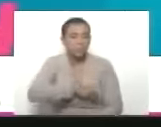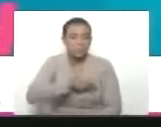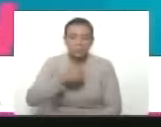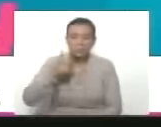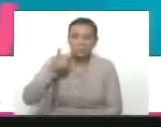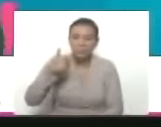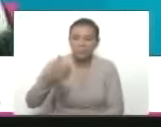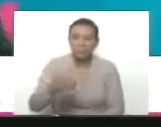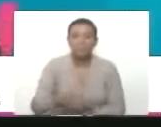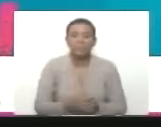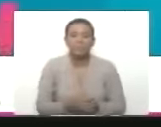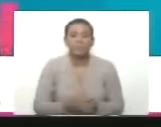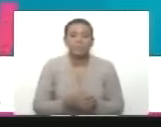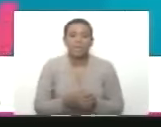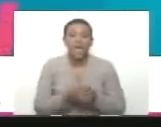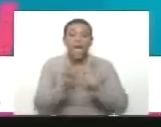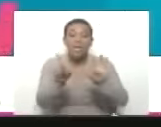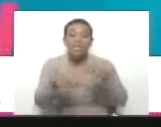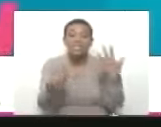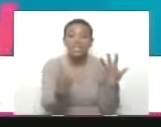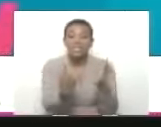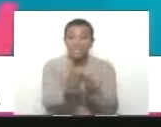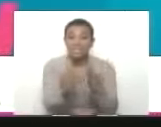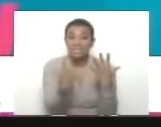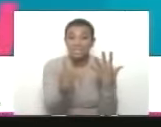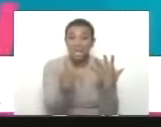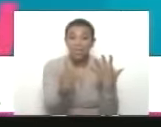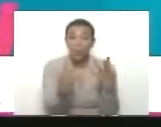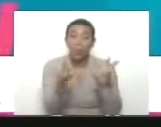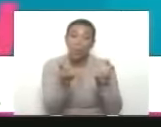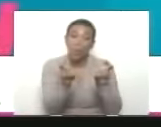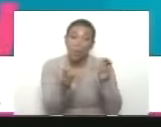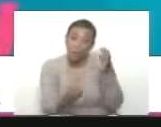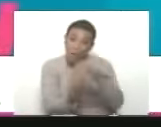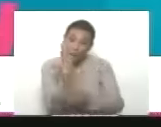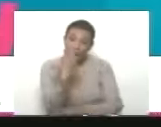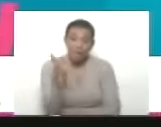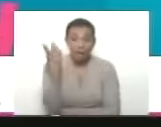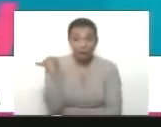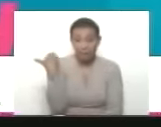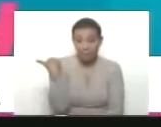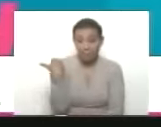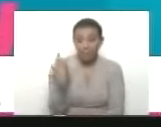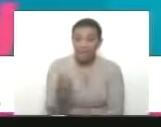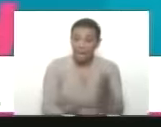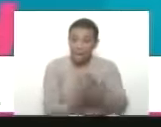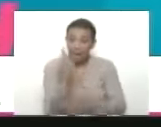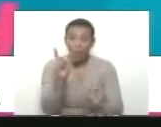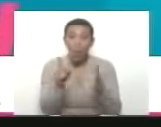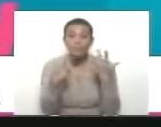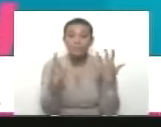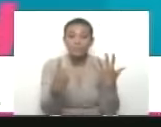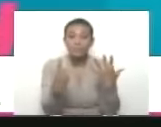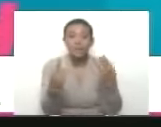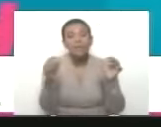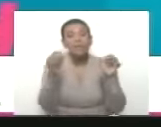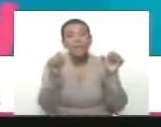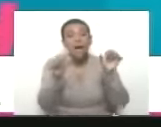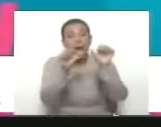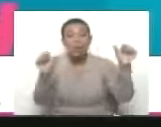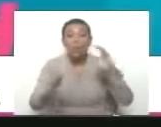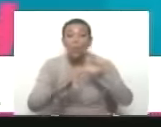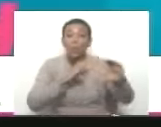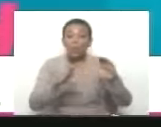y en sexto lugar el nuevo vértice el sexto vértice de el sistema de